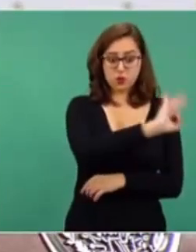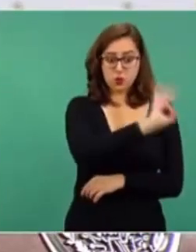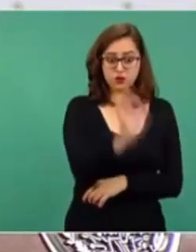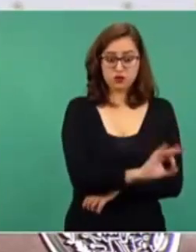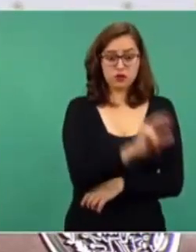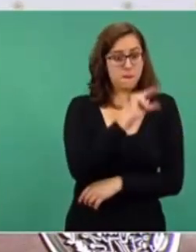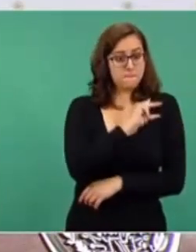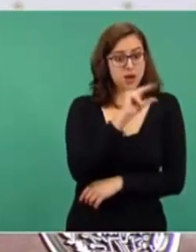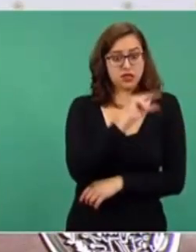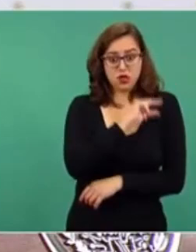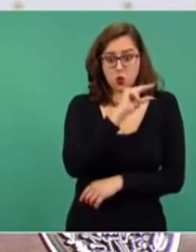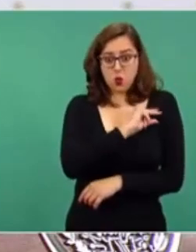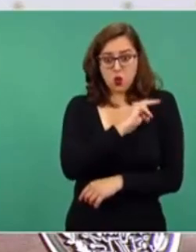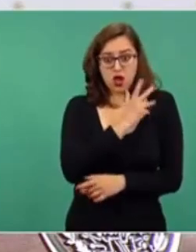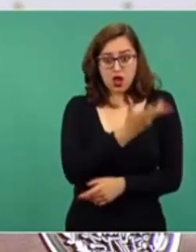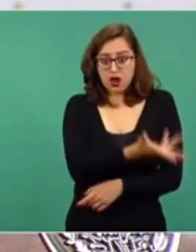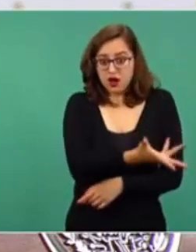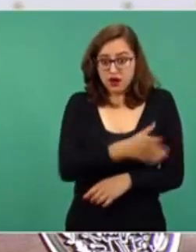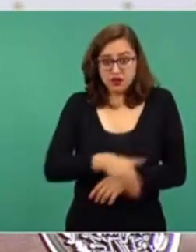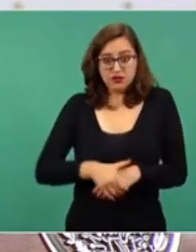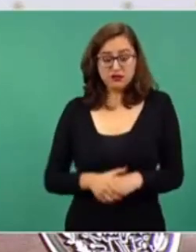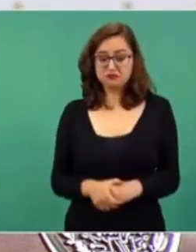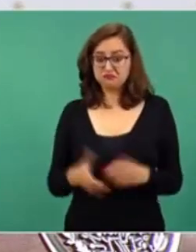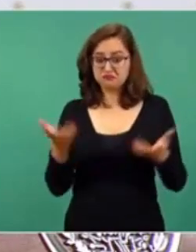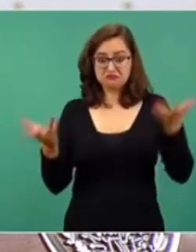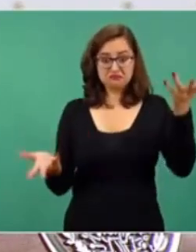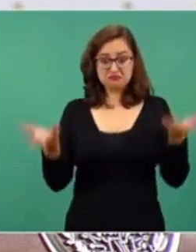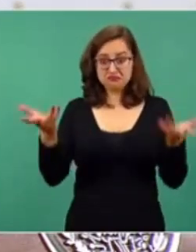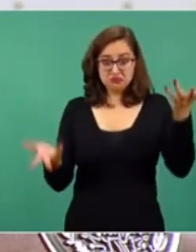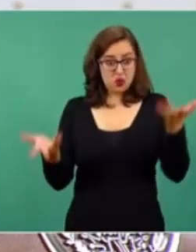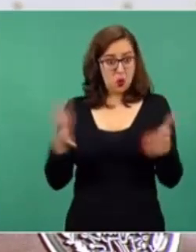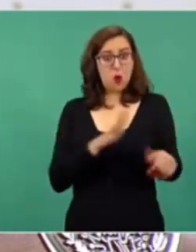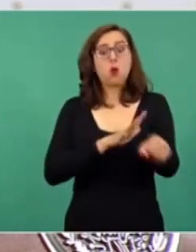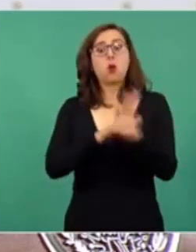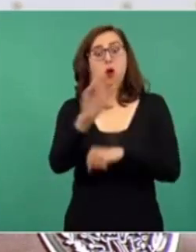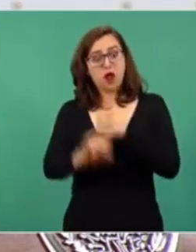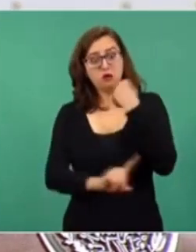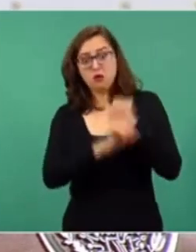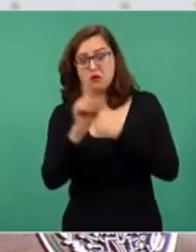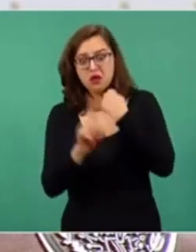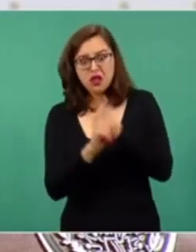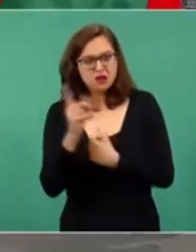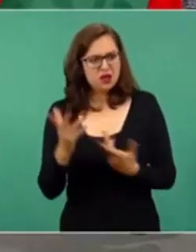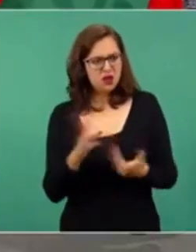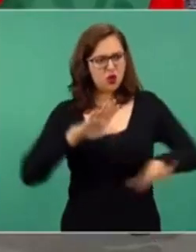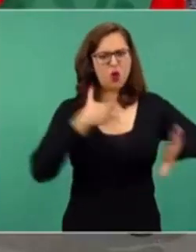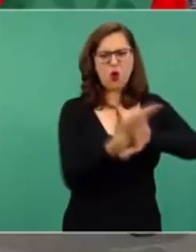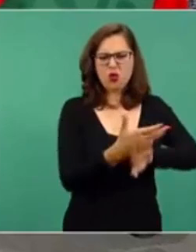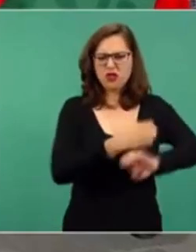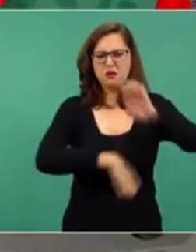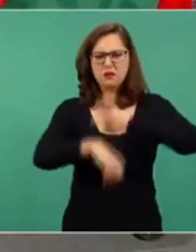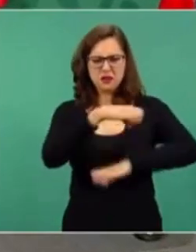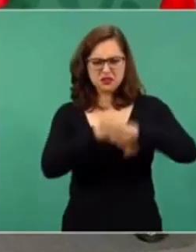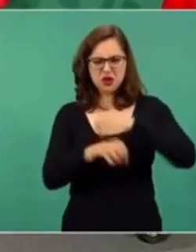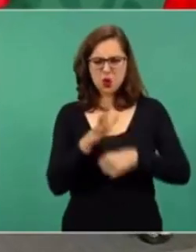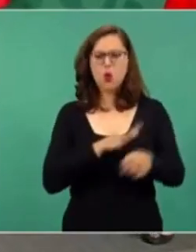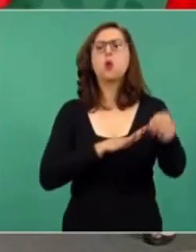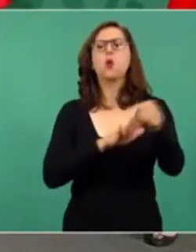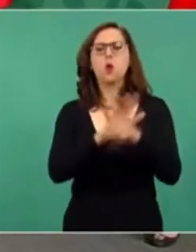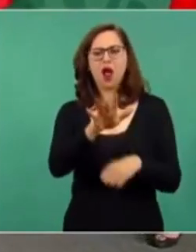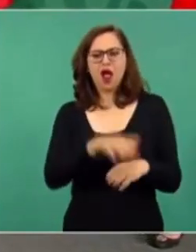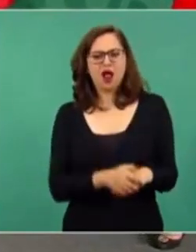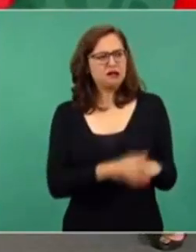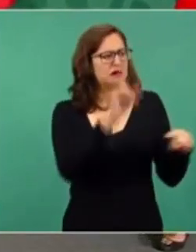empresas privadas, no se afecta a ninguna empresa, no se expropia